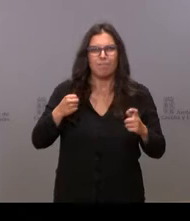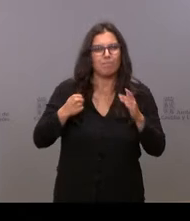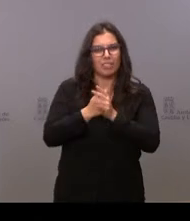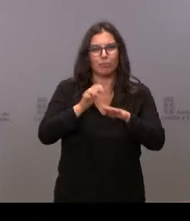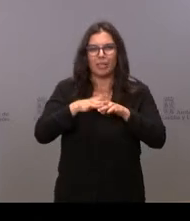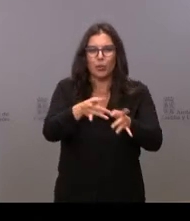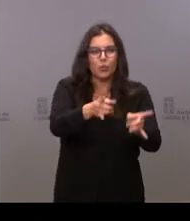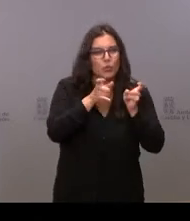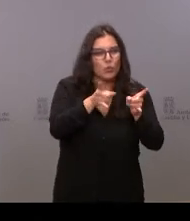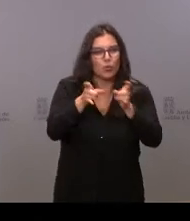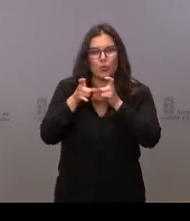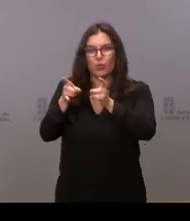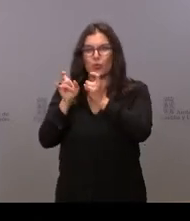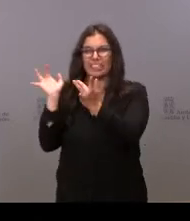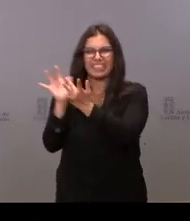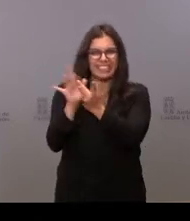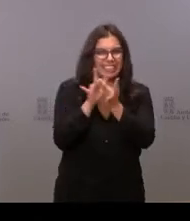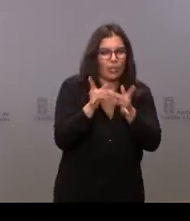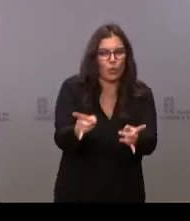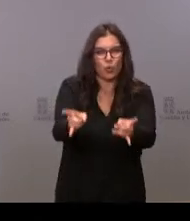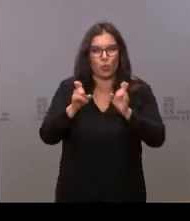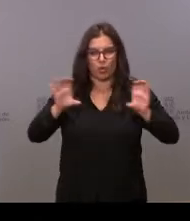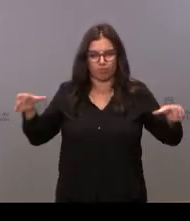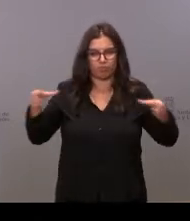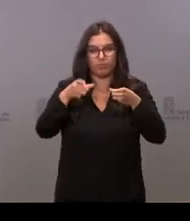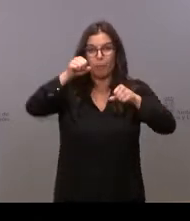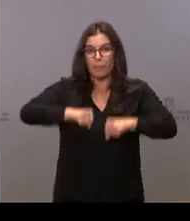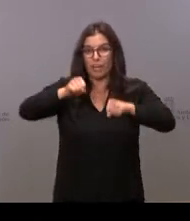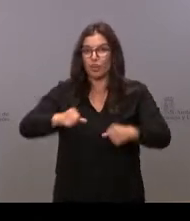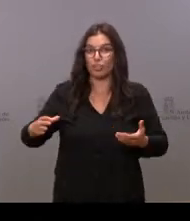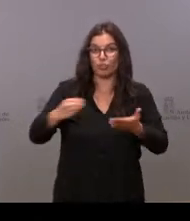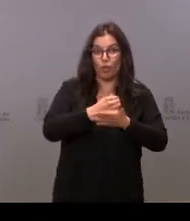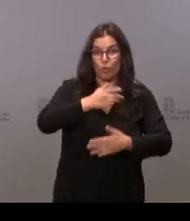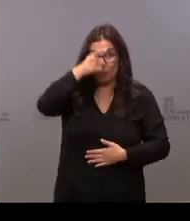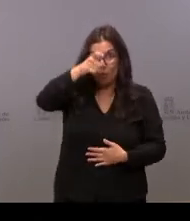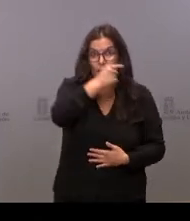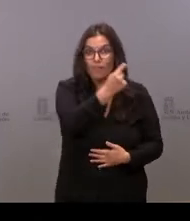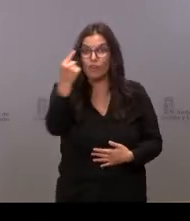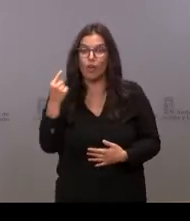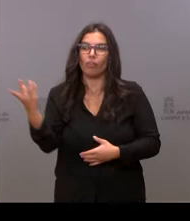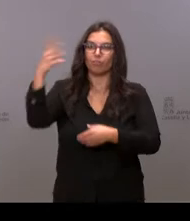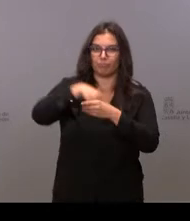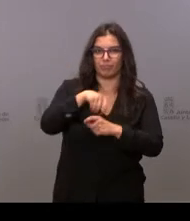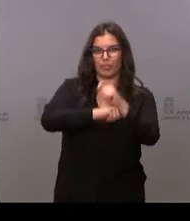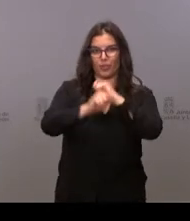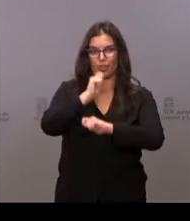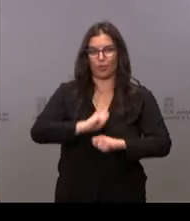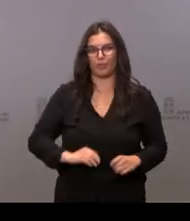atraer e invitar a todos los mayores del pueblo a formar parte de nuestra asociación.